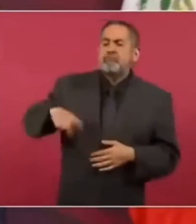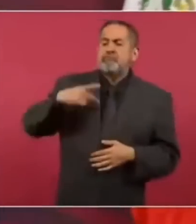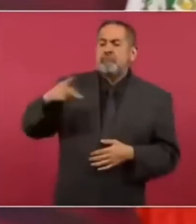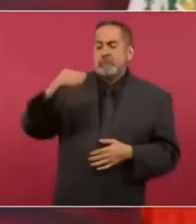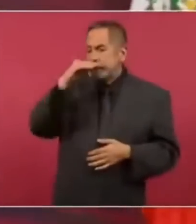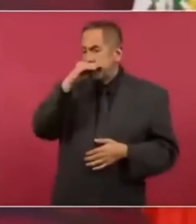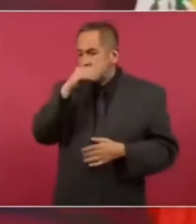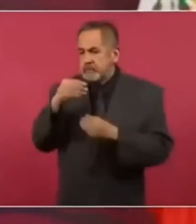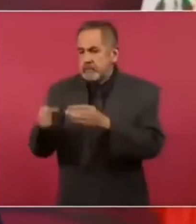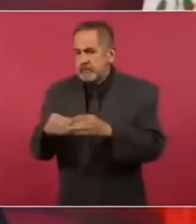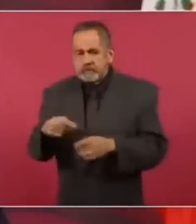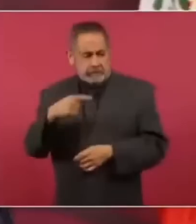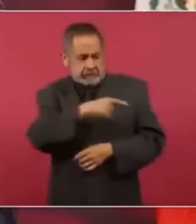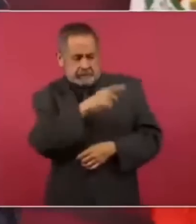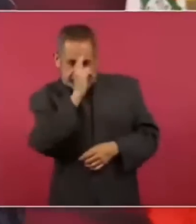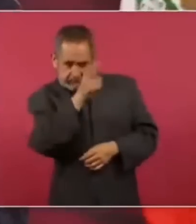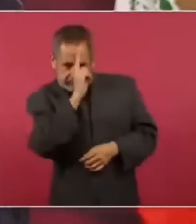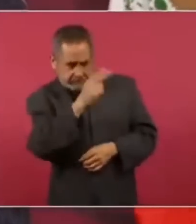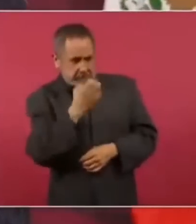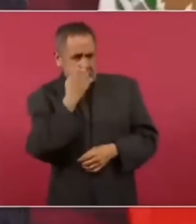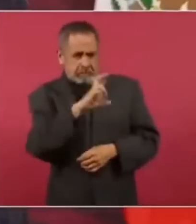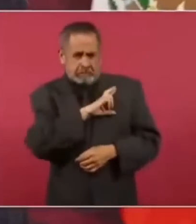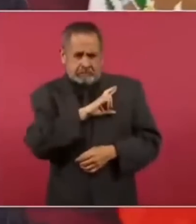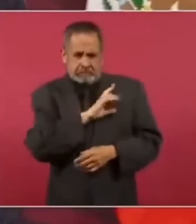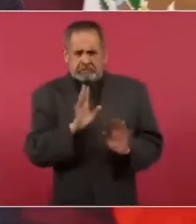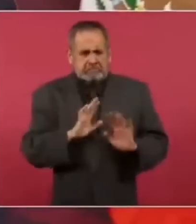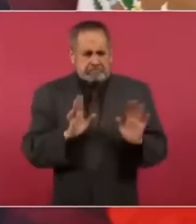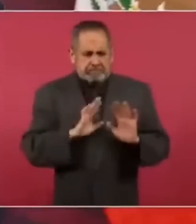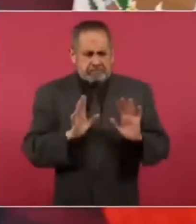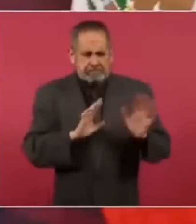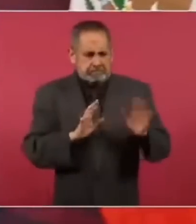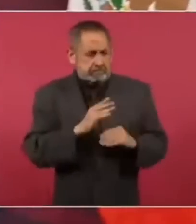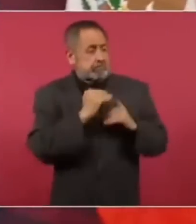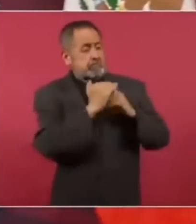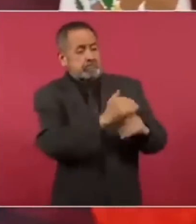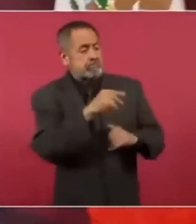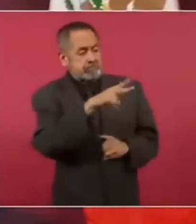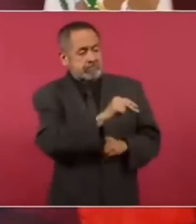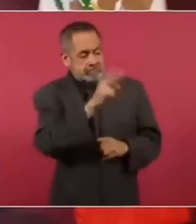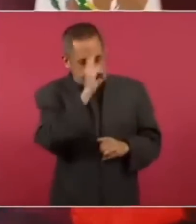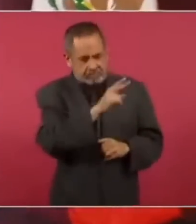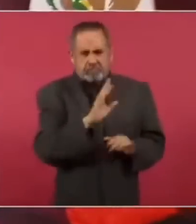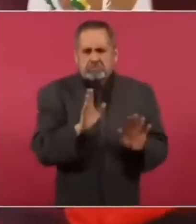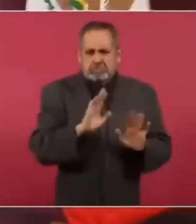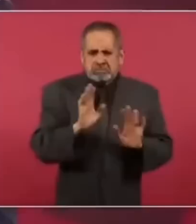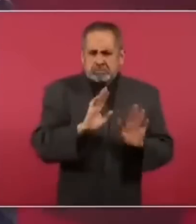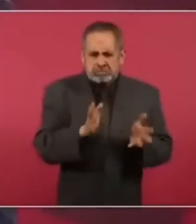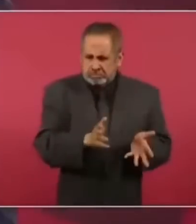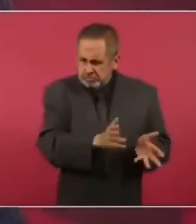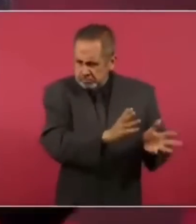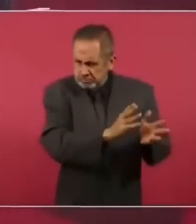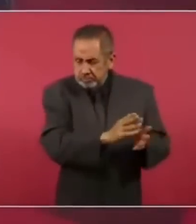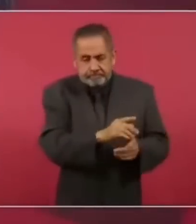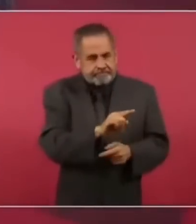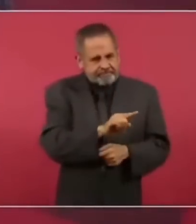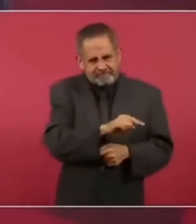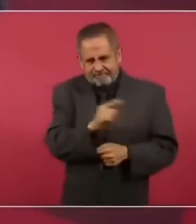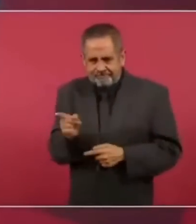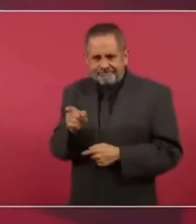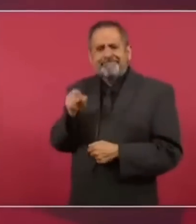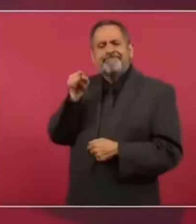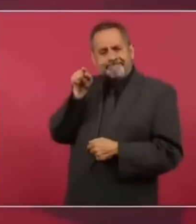prohibir ni limitar la educación privada, pero